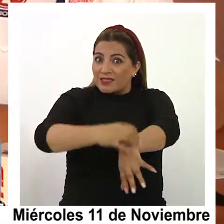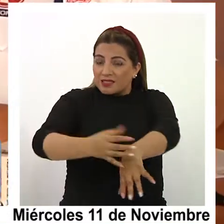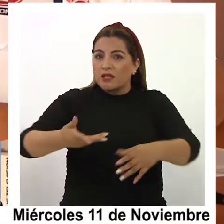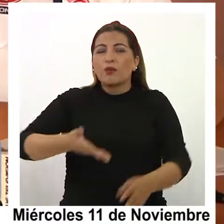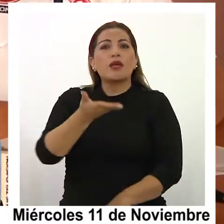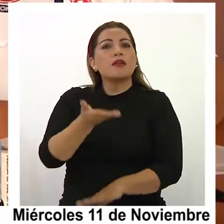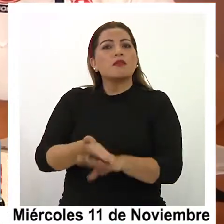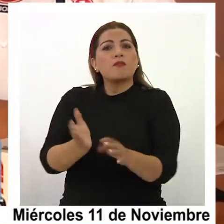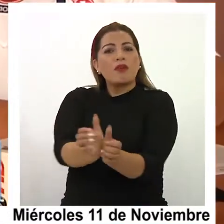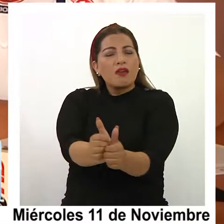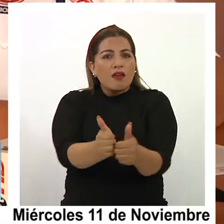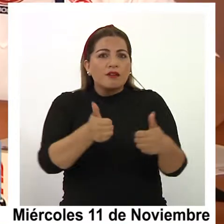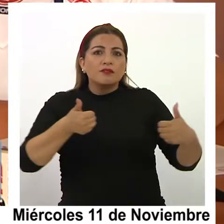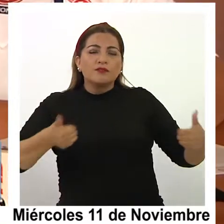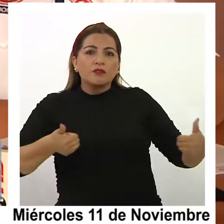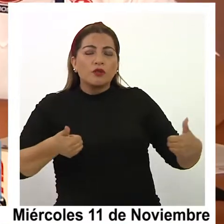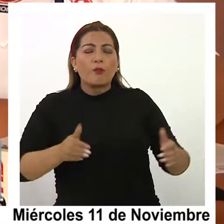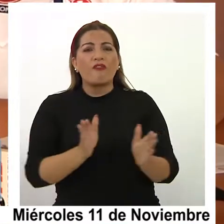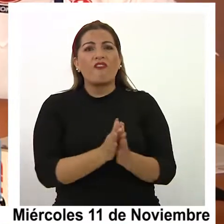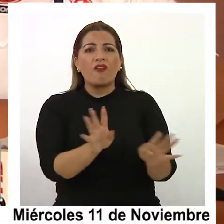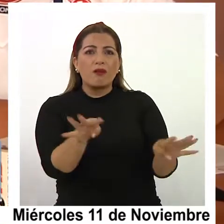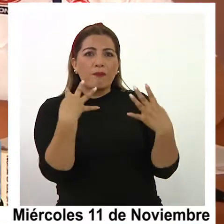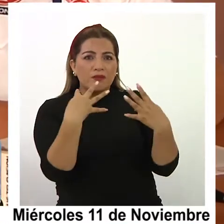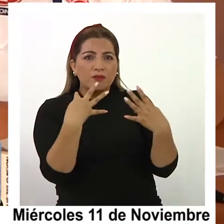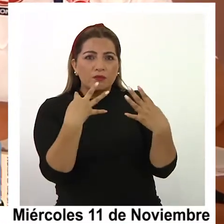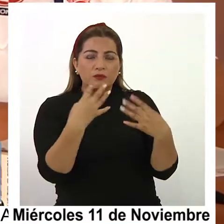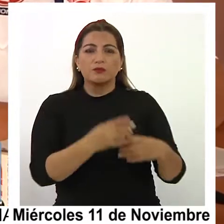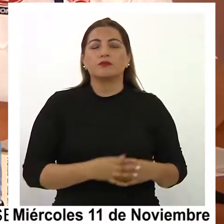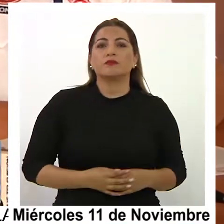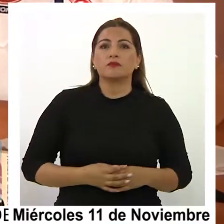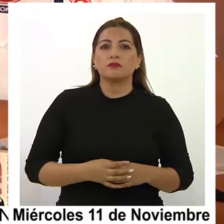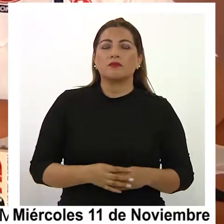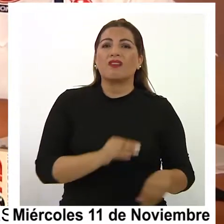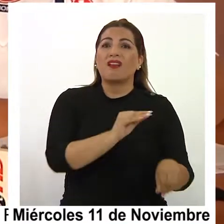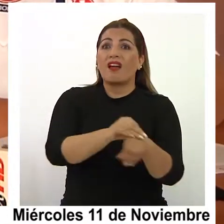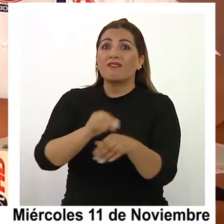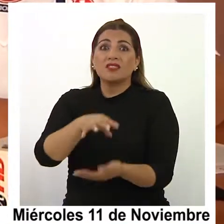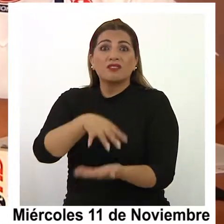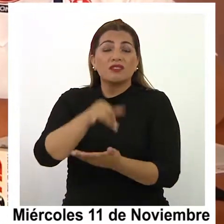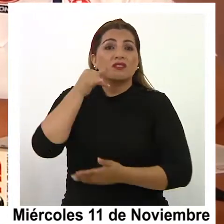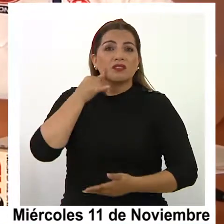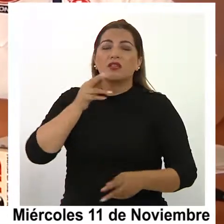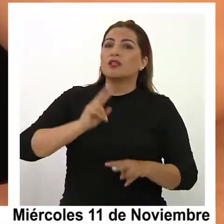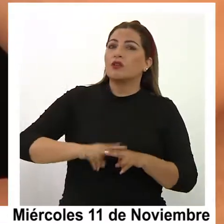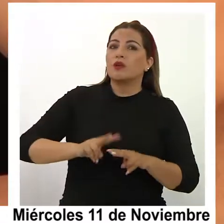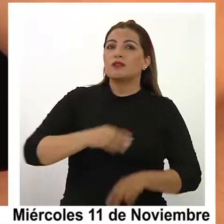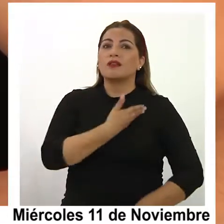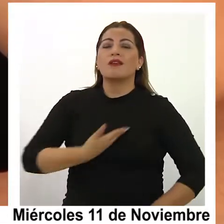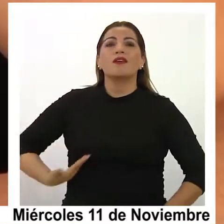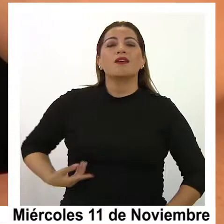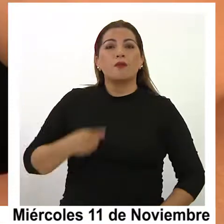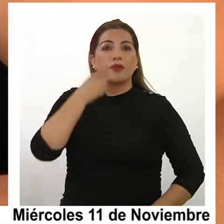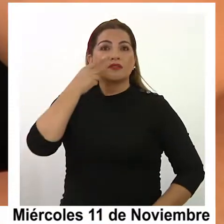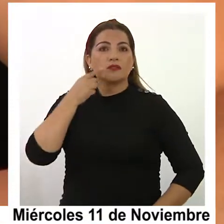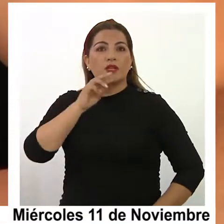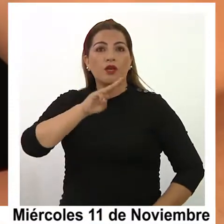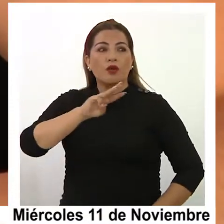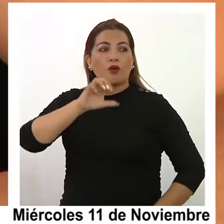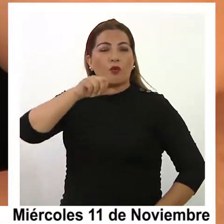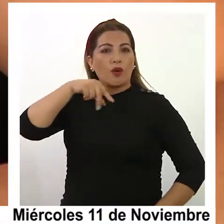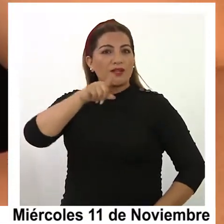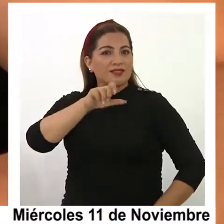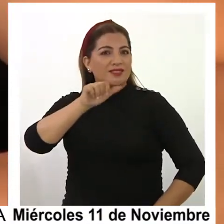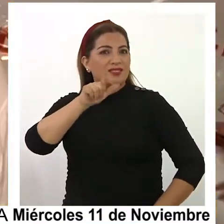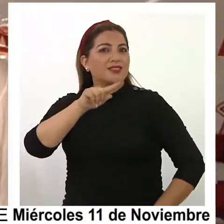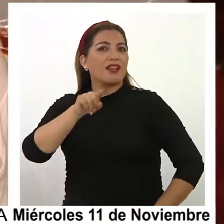exigiendo a las autoridades que escuchen sus demandas. El llamado en la región lo realizó su presidente, Wenceslao Buch.